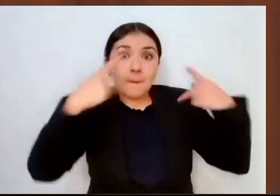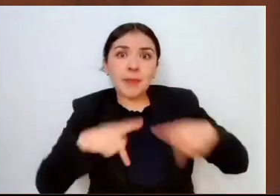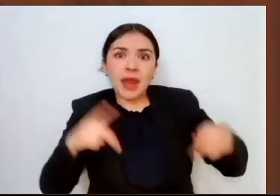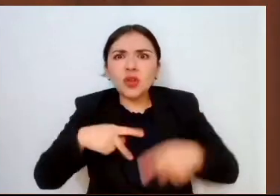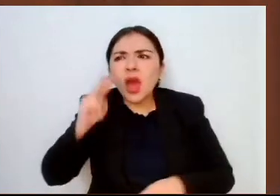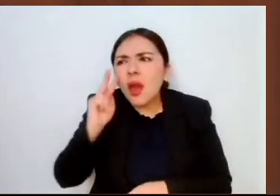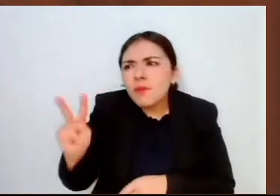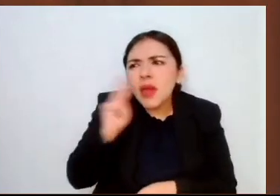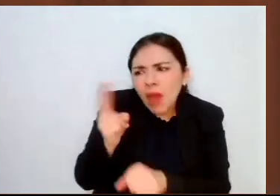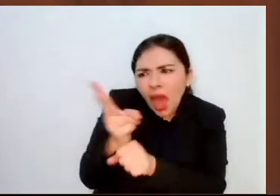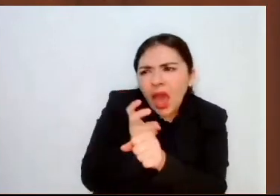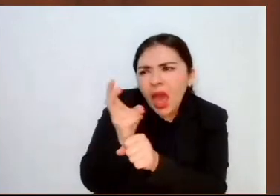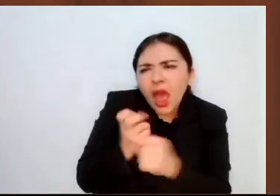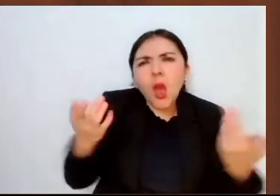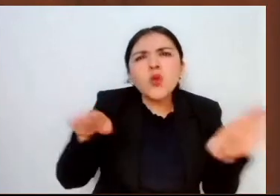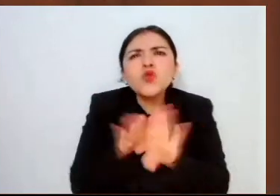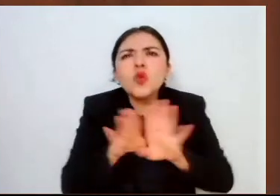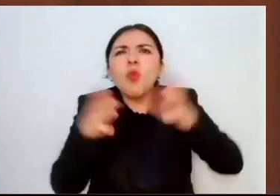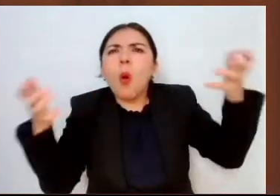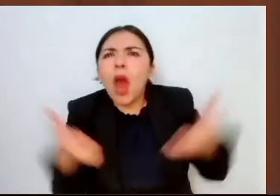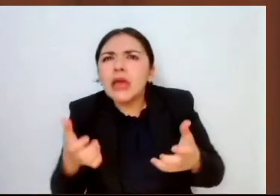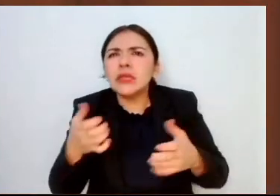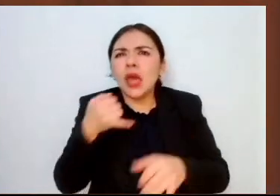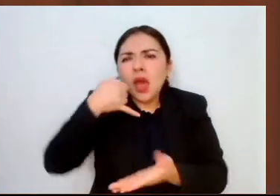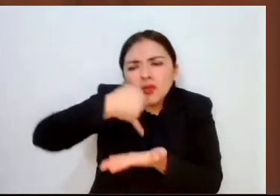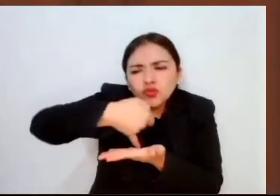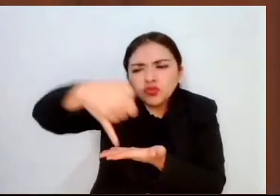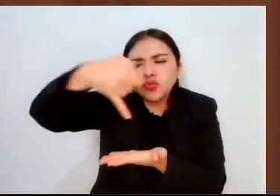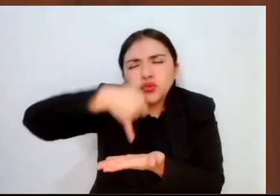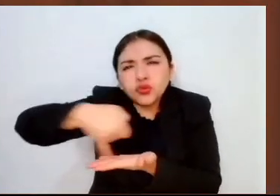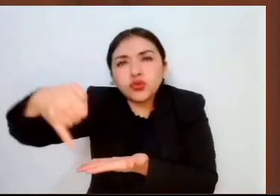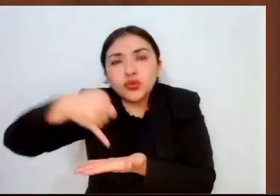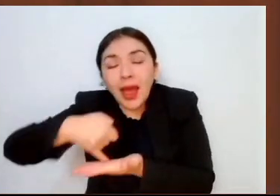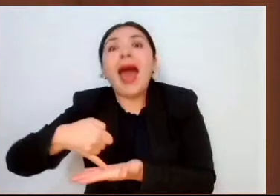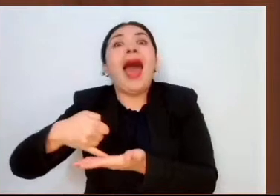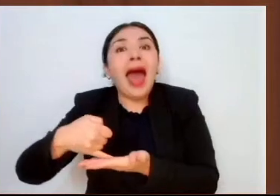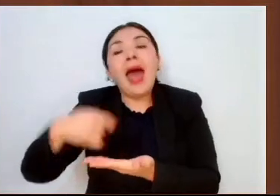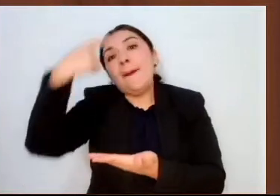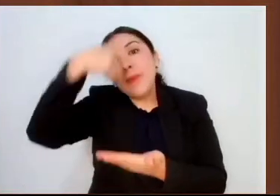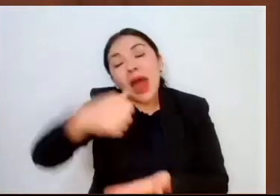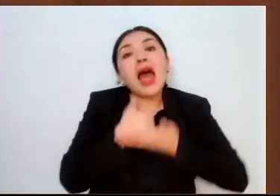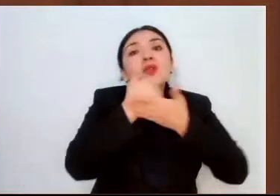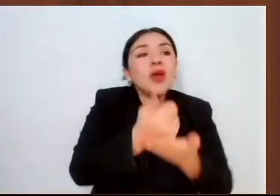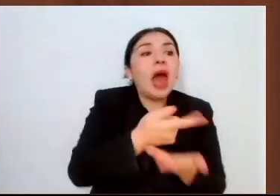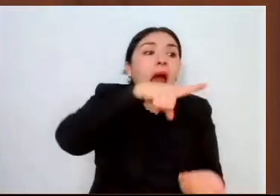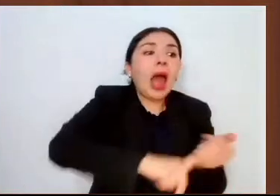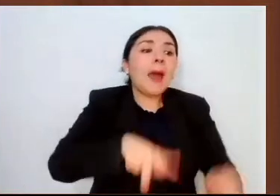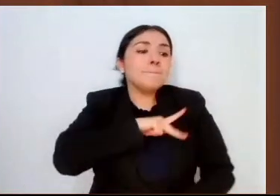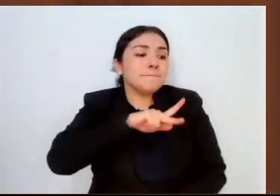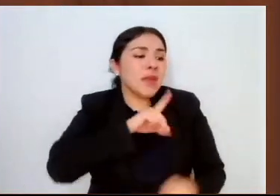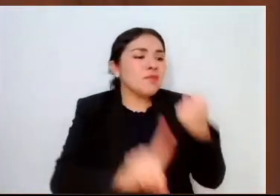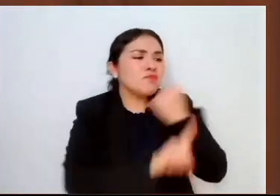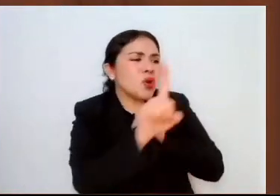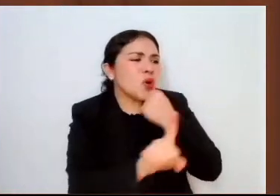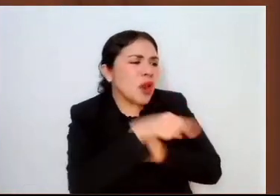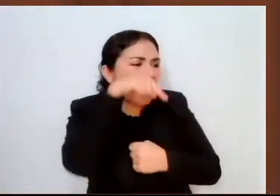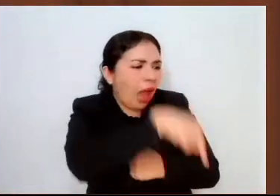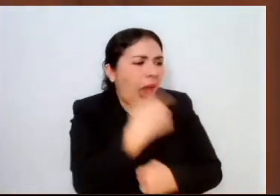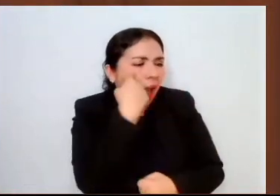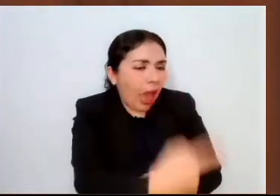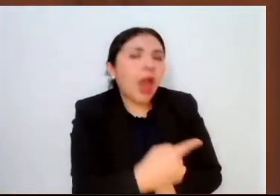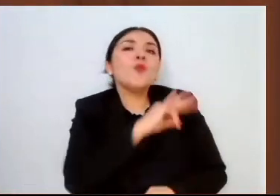primera mano la práctica de cultivos y con ello la solución a problemas propios de su actividad, se